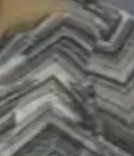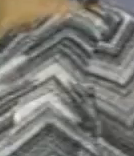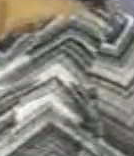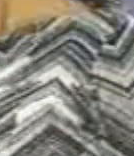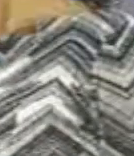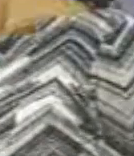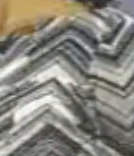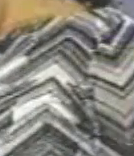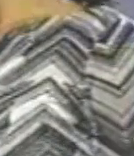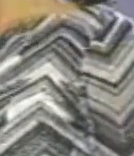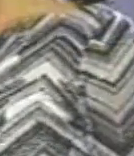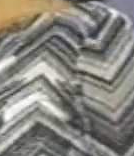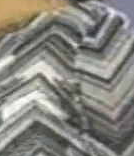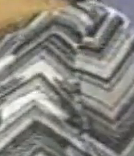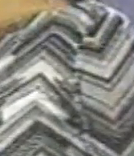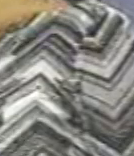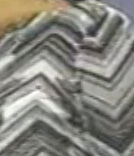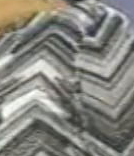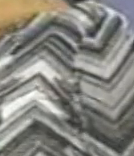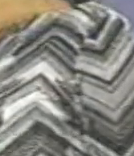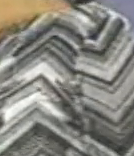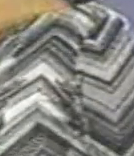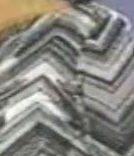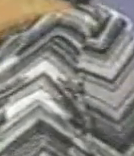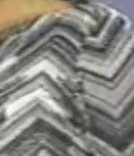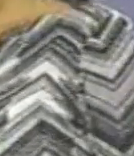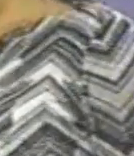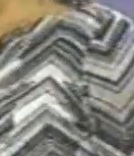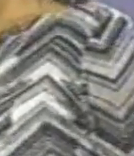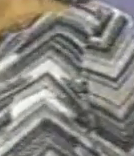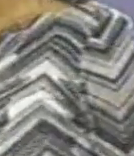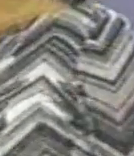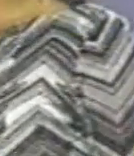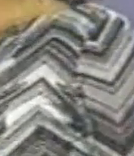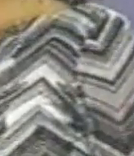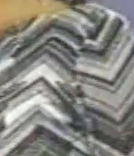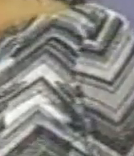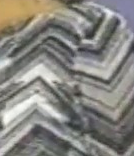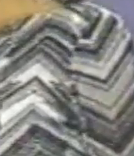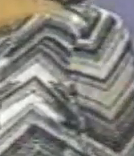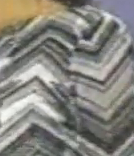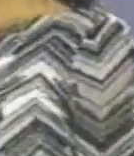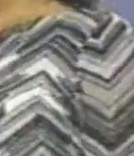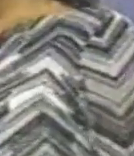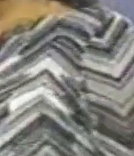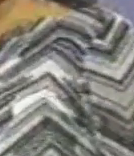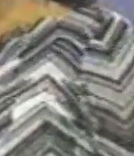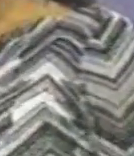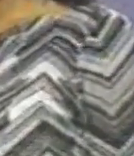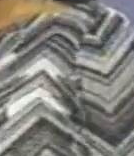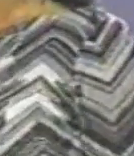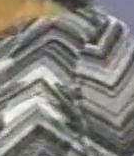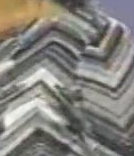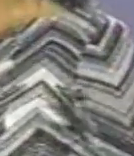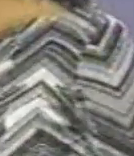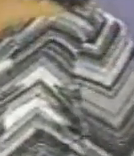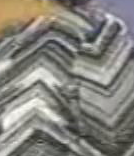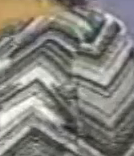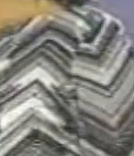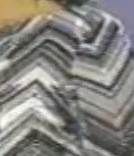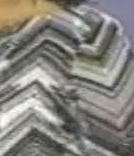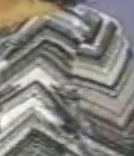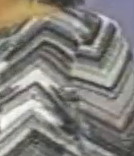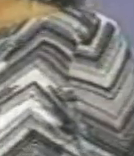Como siempre, estamos en un programa más de Soy igual que tú. Esta vez dedicado al tema de accesibilidad. Ustedes se